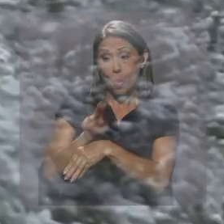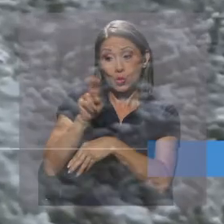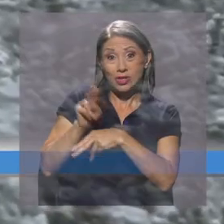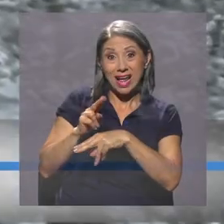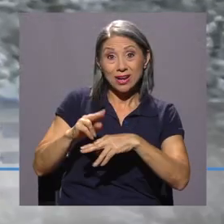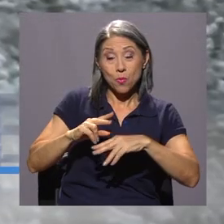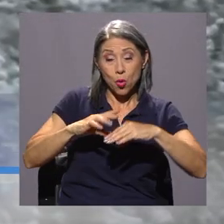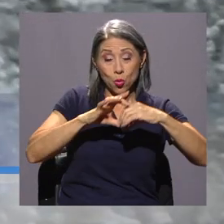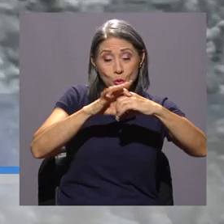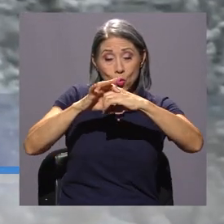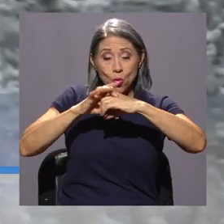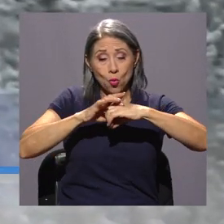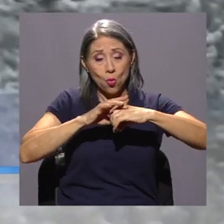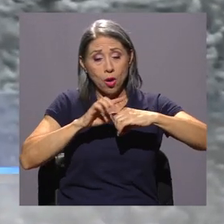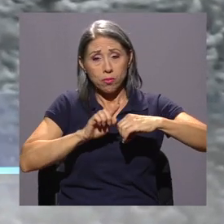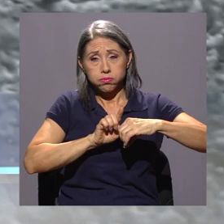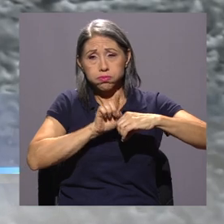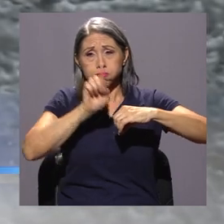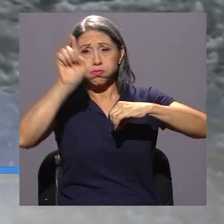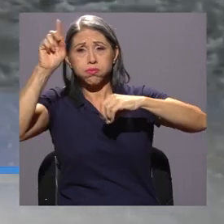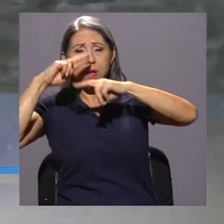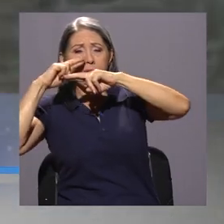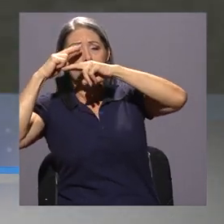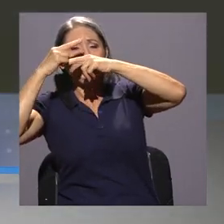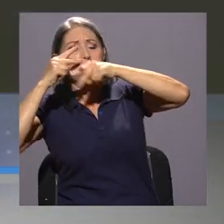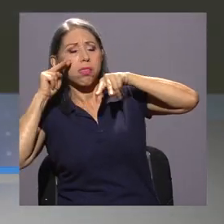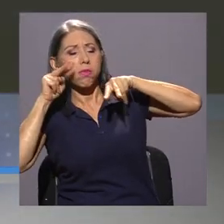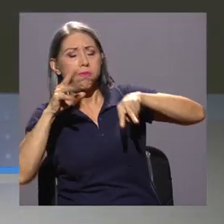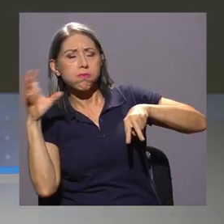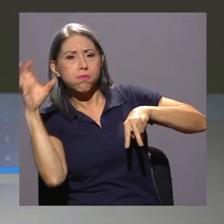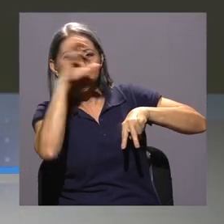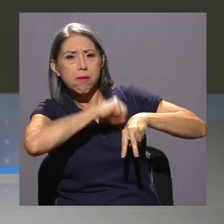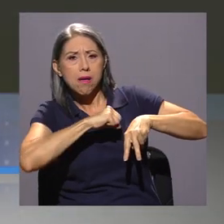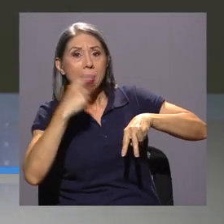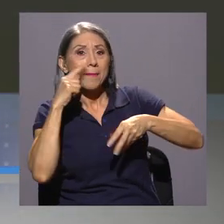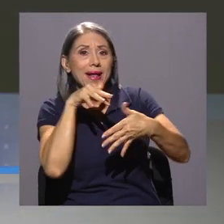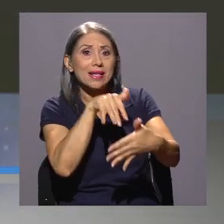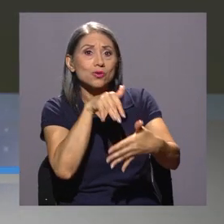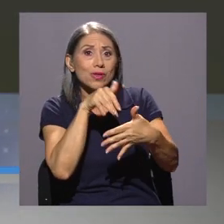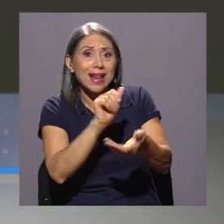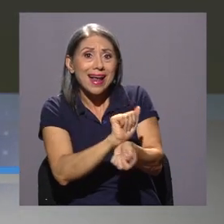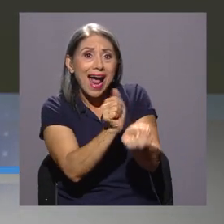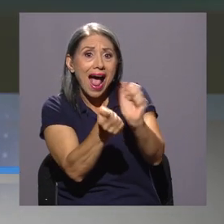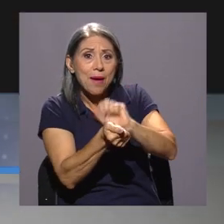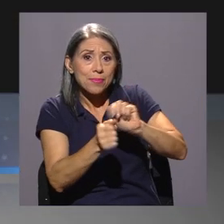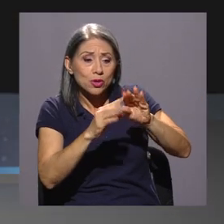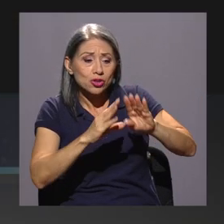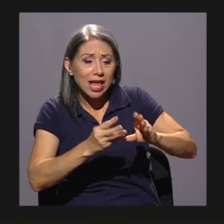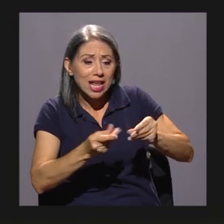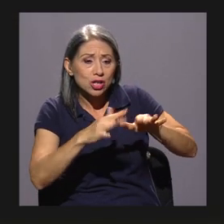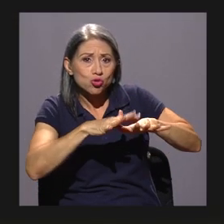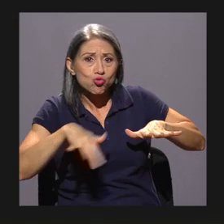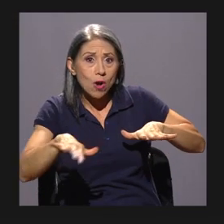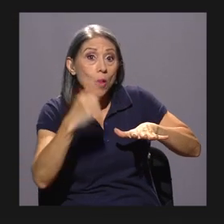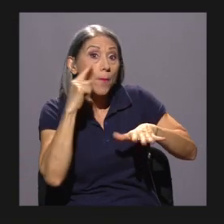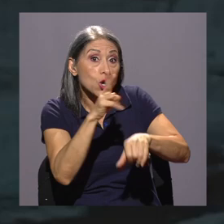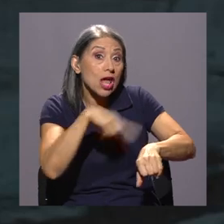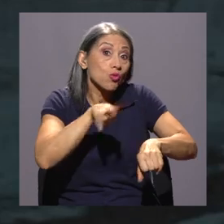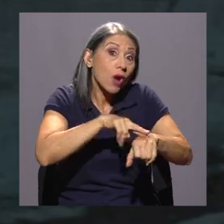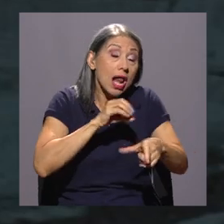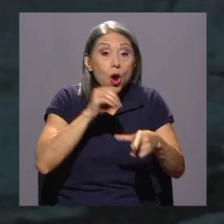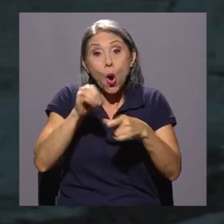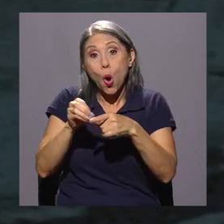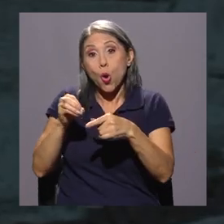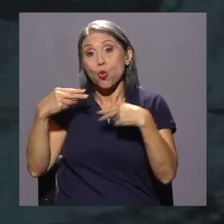Usar imágenes satelitales para estudiar cambios en la morfología del suelo, ya sea por factores naturales o acciones humanas, es la